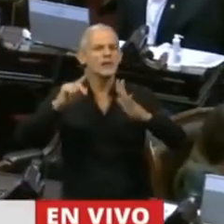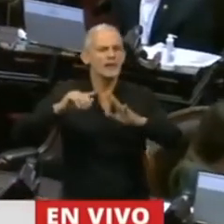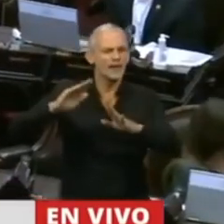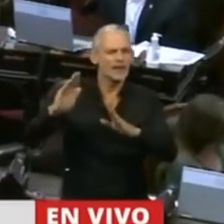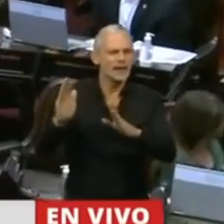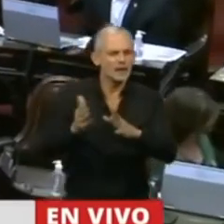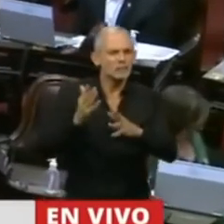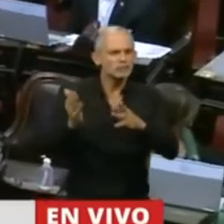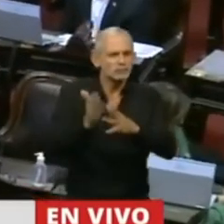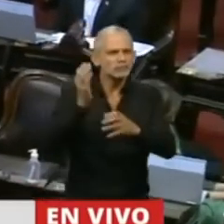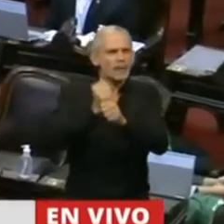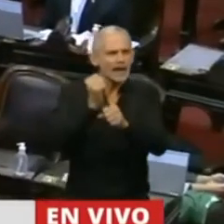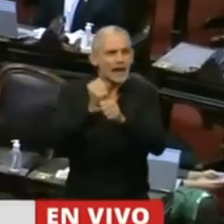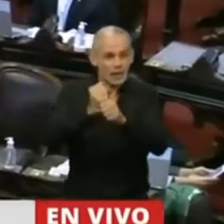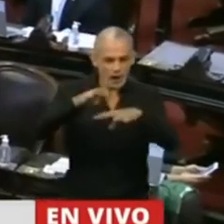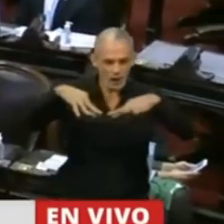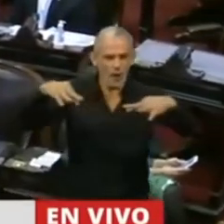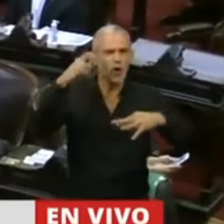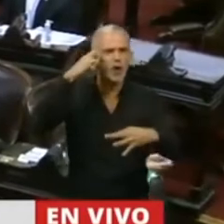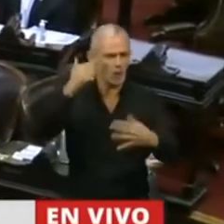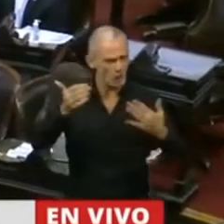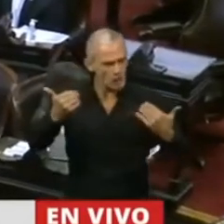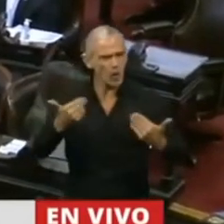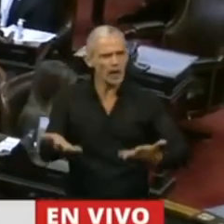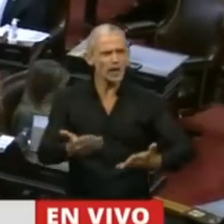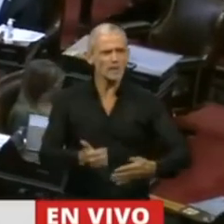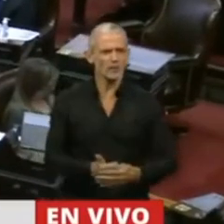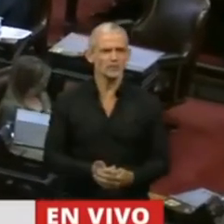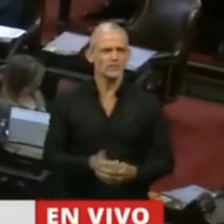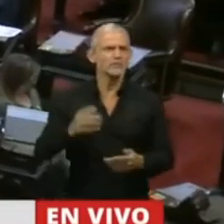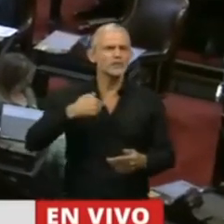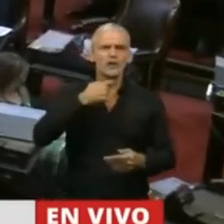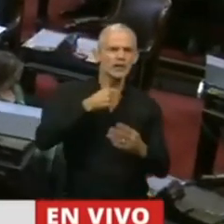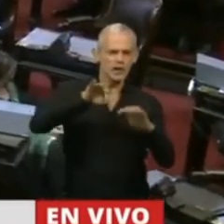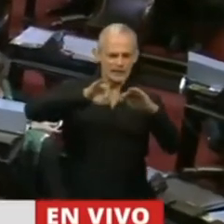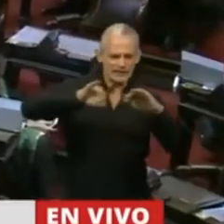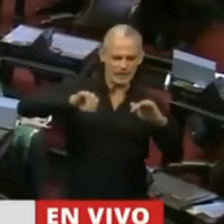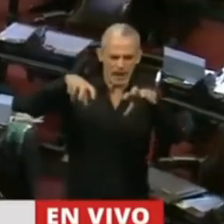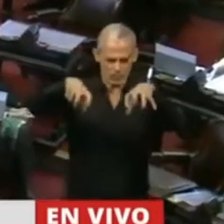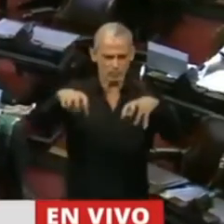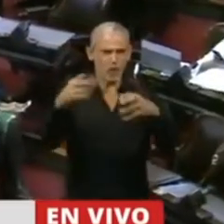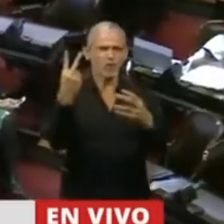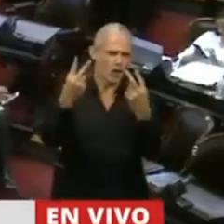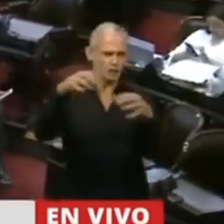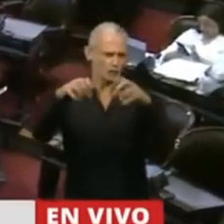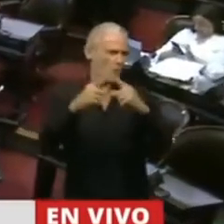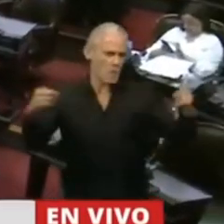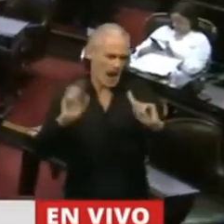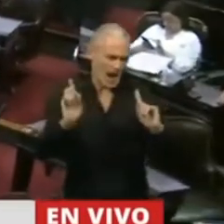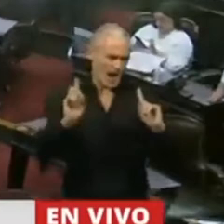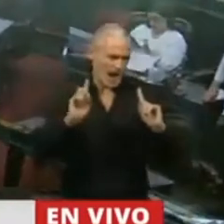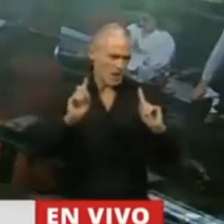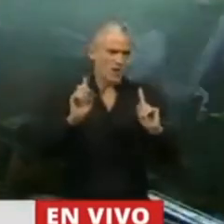el trabajo en el Congreso. Entonces, yo quisiera dividirlo en dos y no hacerlo muy extenso, porque